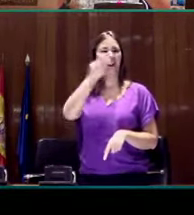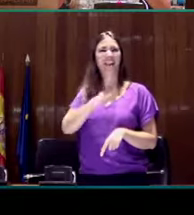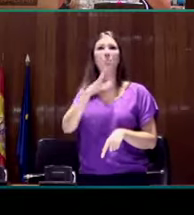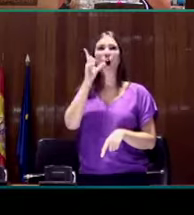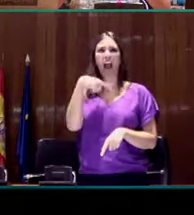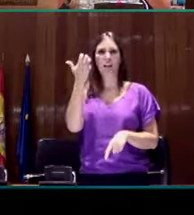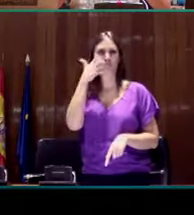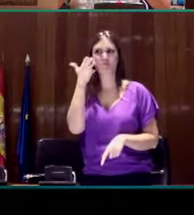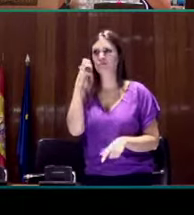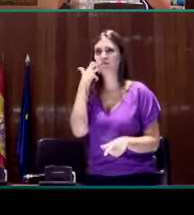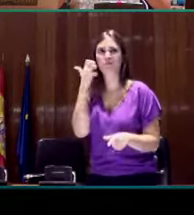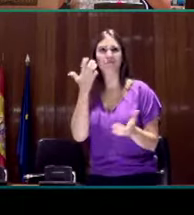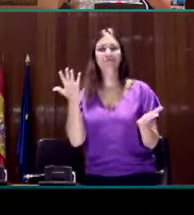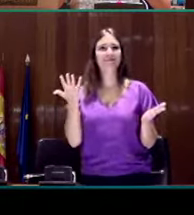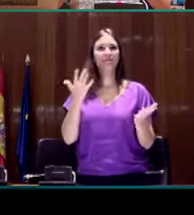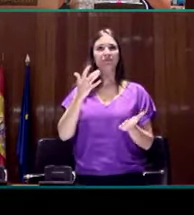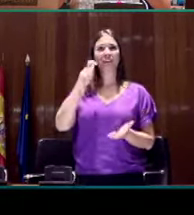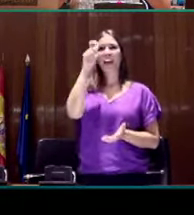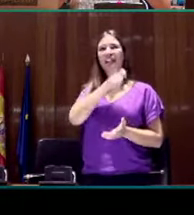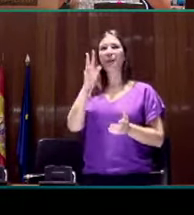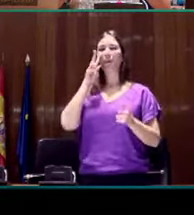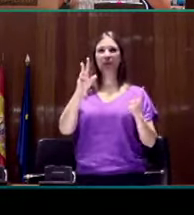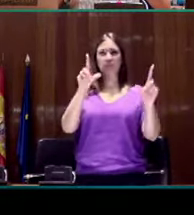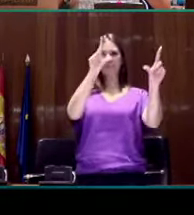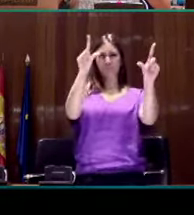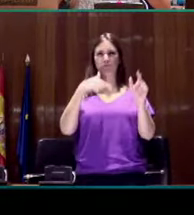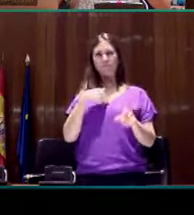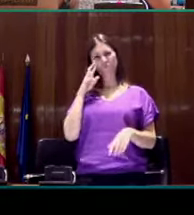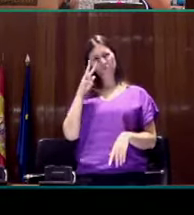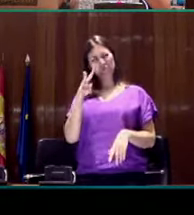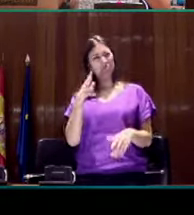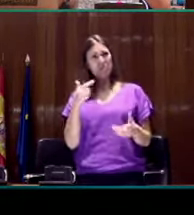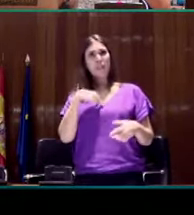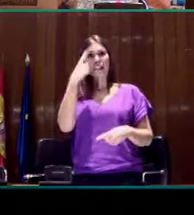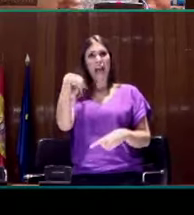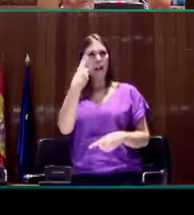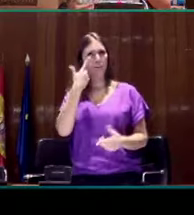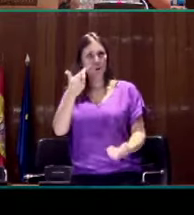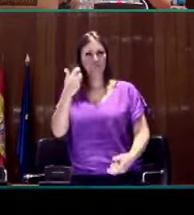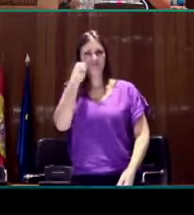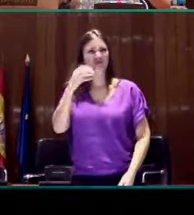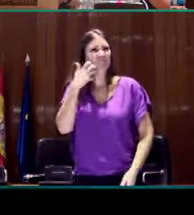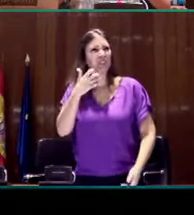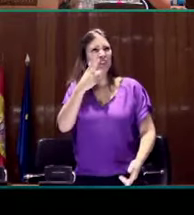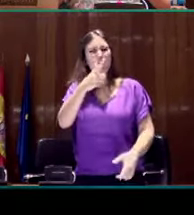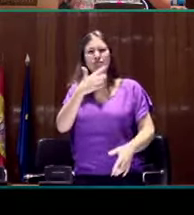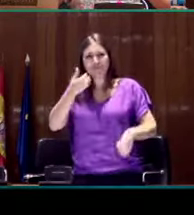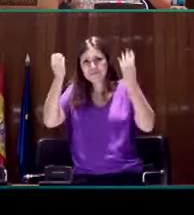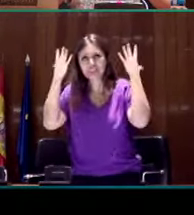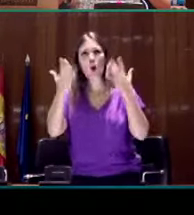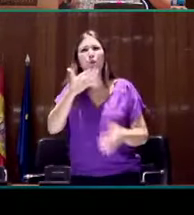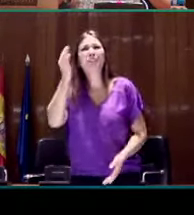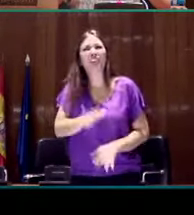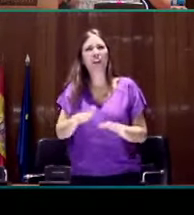extrañamiento. Se encontraban ante estas obras totalmente extraños. Se veía una incomprensión, un